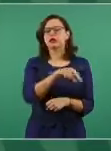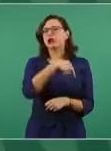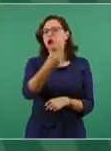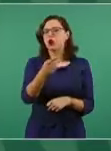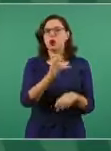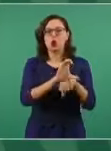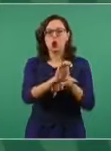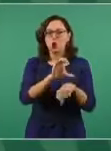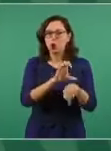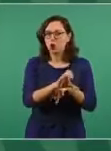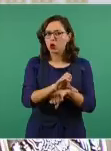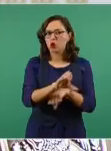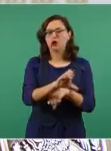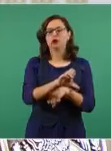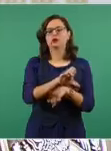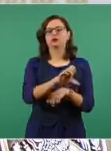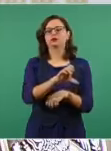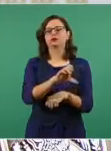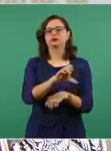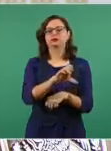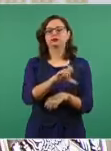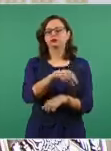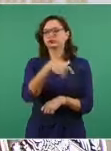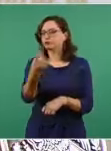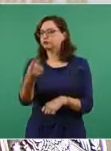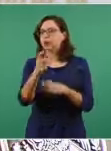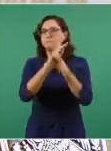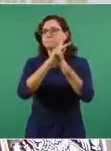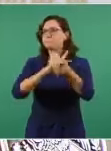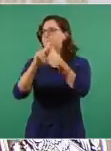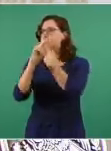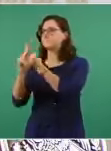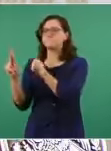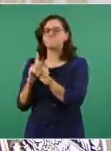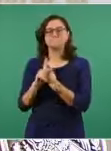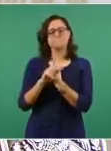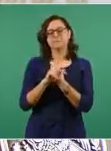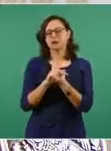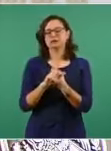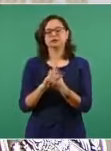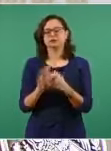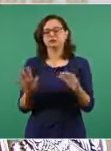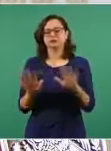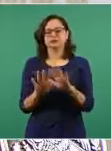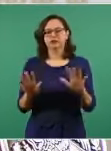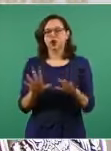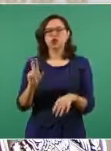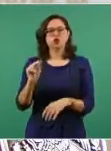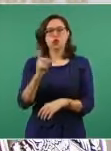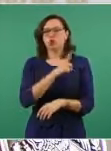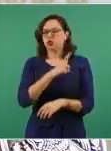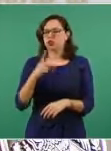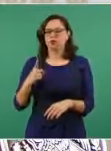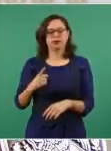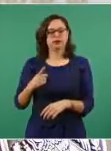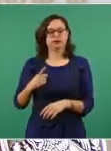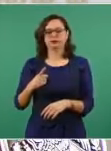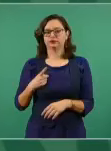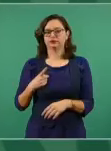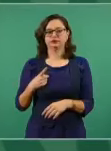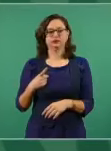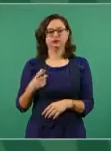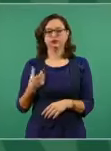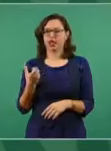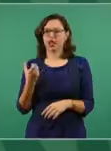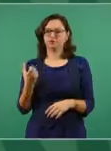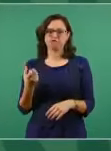en Colombia, ni en ningún país del mundo se debe optar por